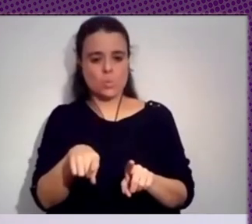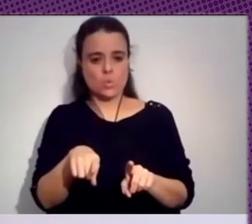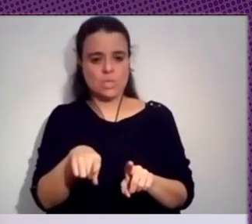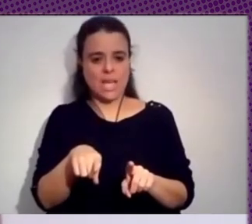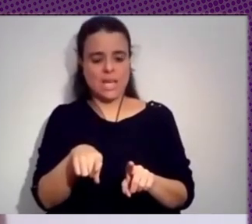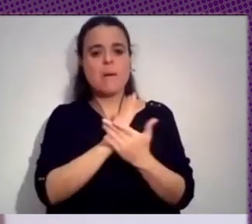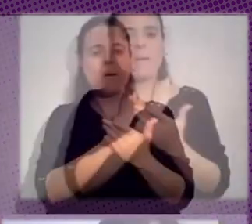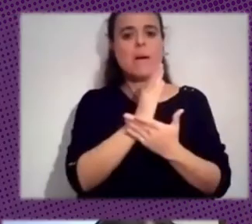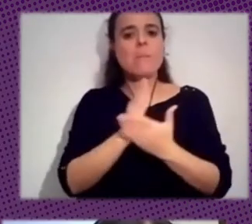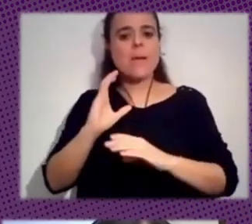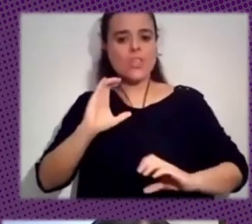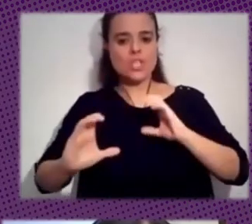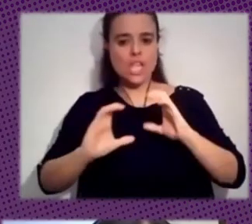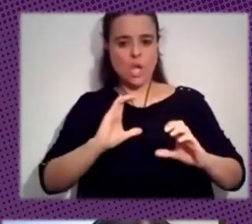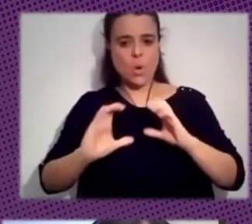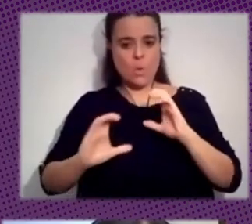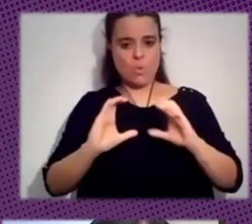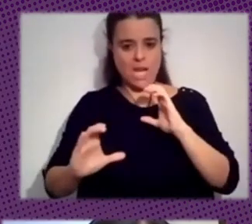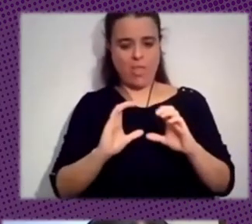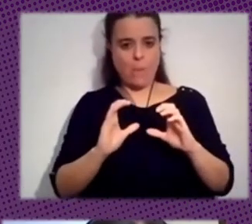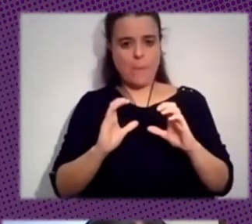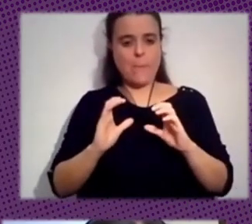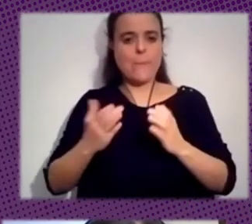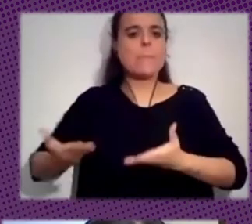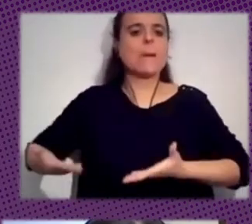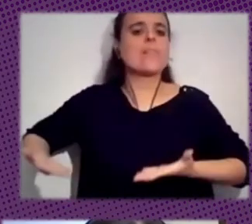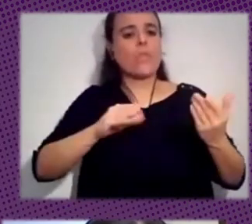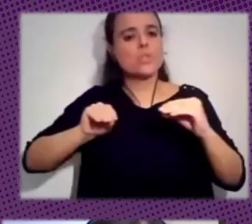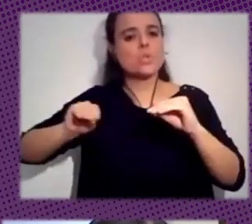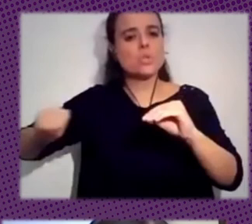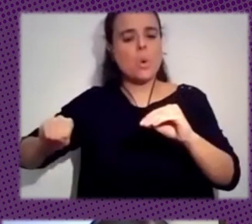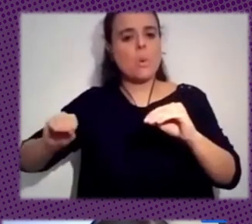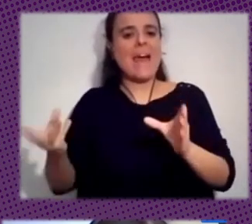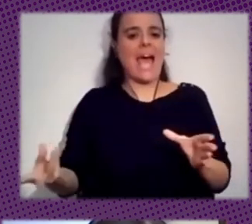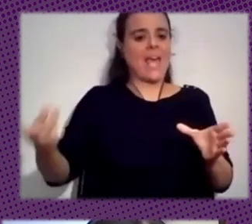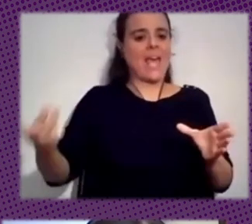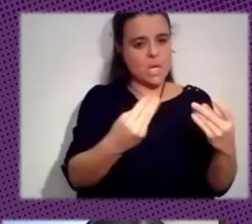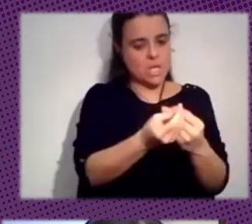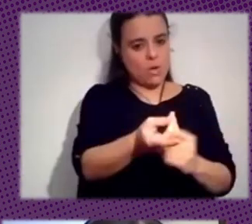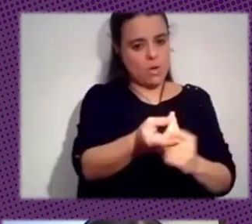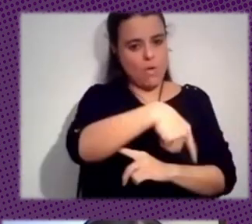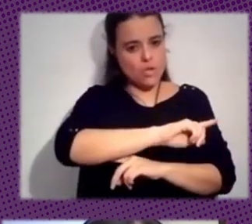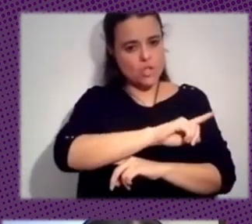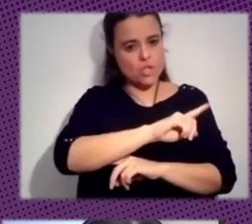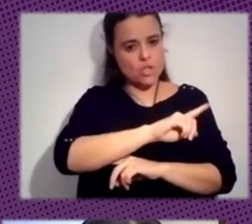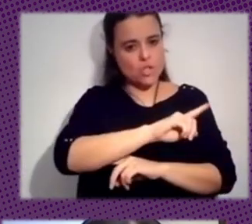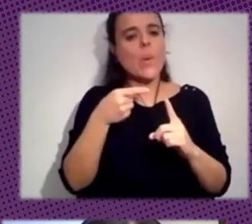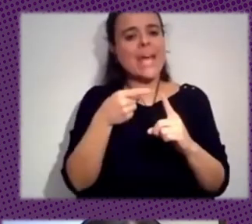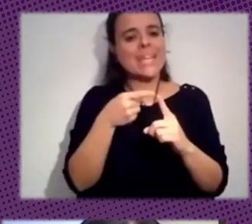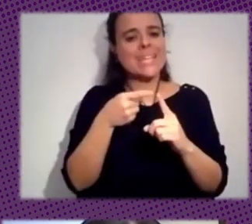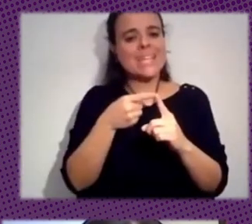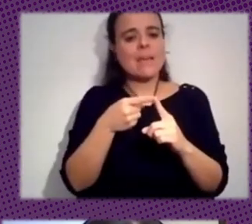comunicación para involucrarse con vosotros e ir erradicando esos mensajes de odio imagino se refieran sobre todo a medios en Argentina